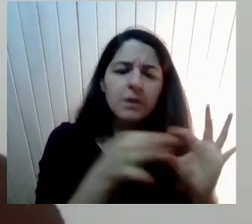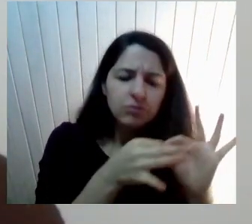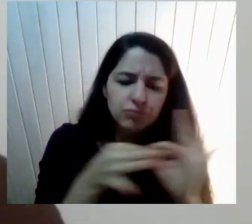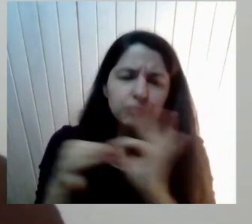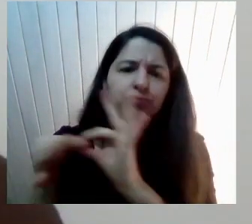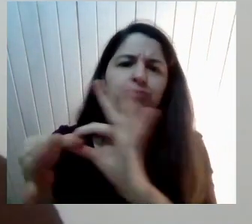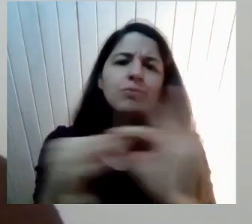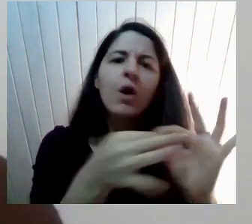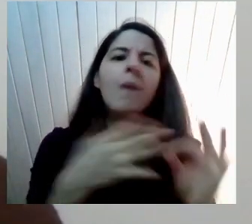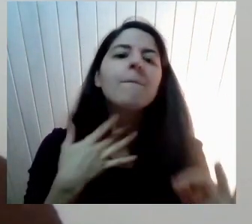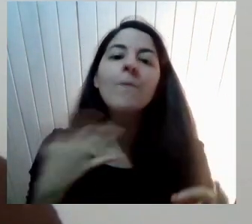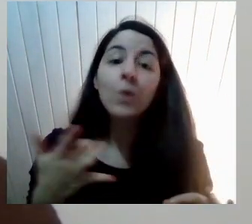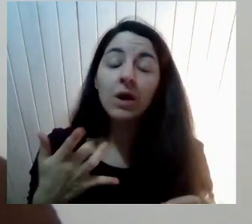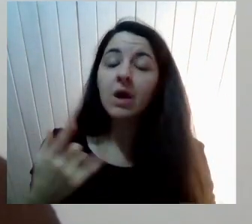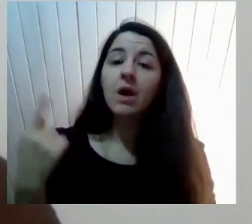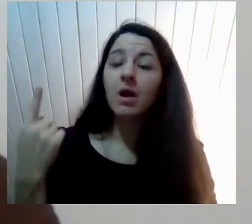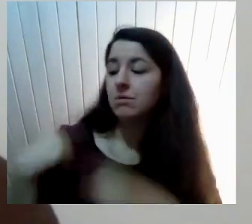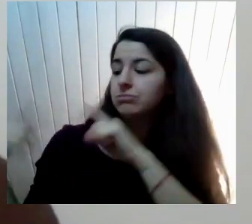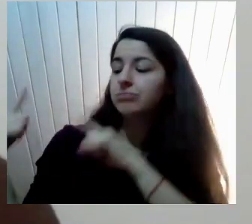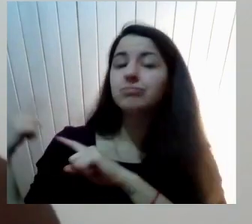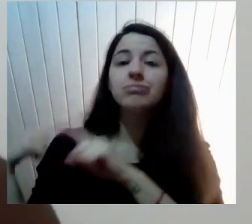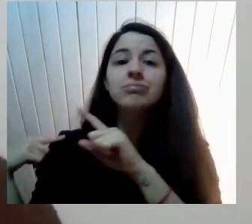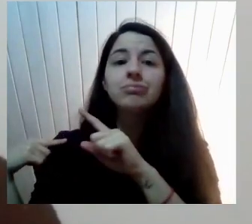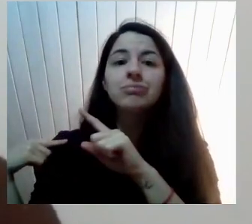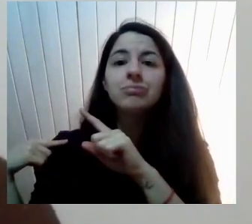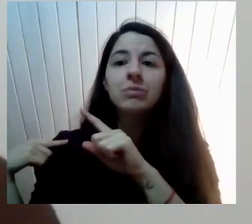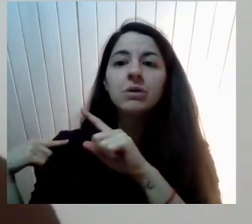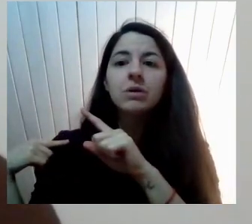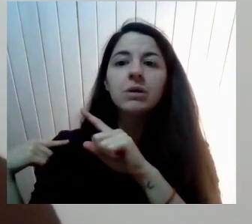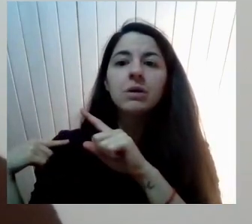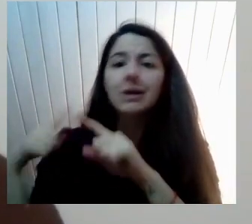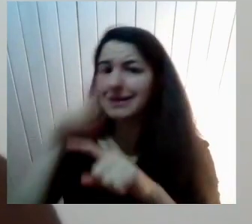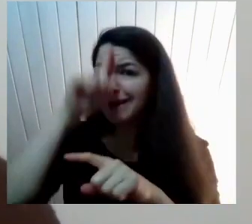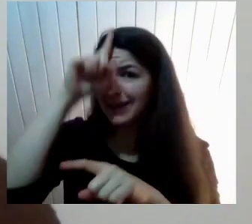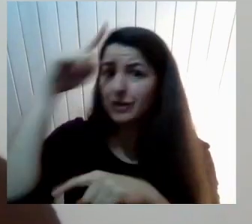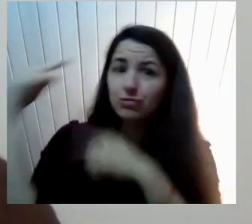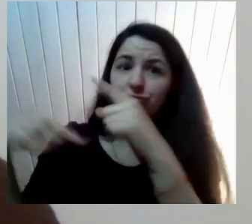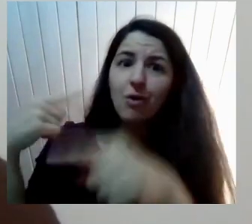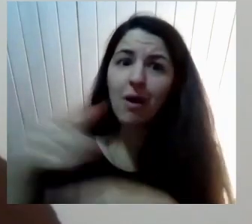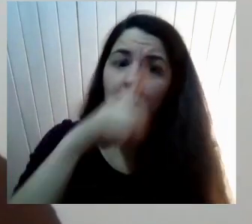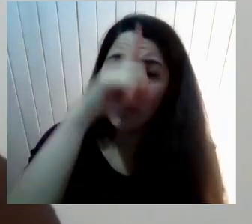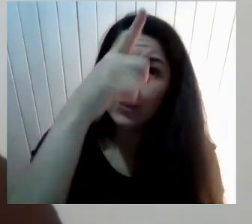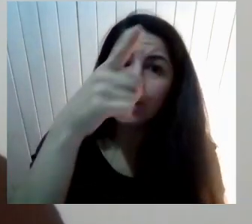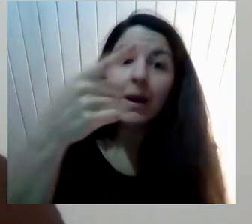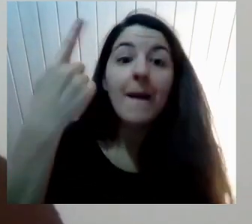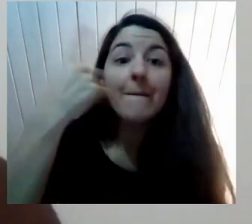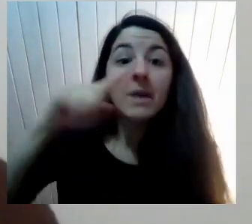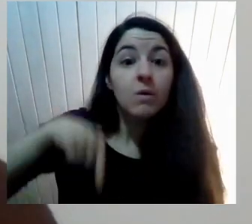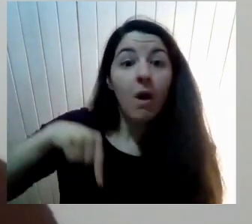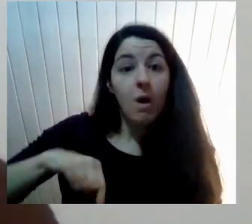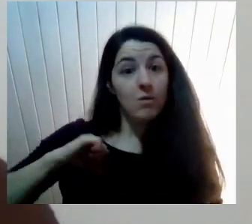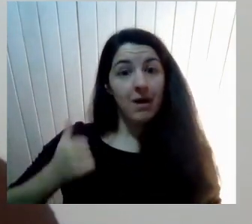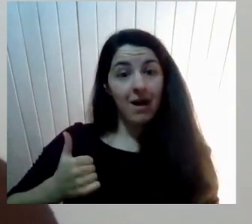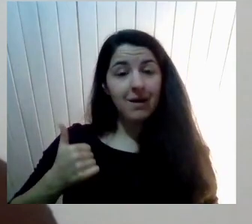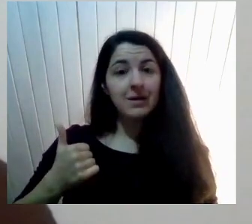generaciones Hoy día De adolescentes Son distintas A las nuestras Y viven la sexualidad Y entienden Las diferencias De género Y de